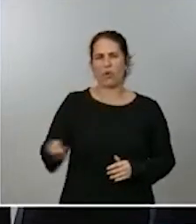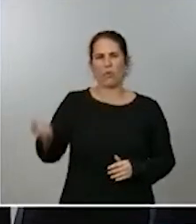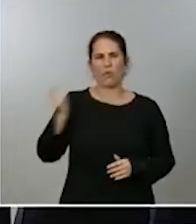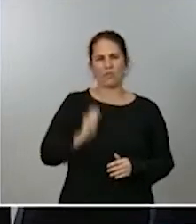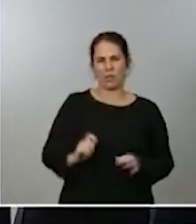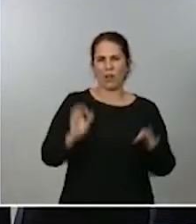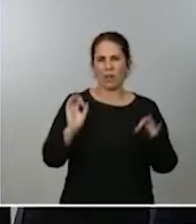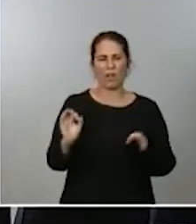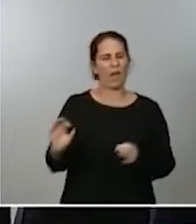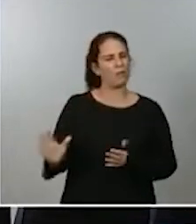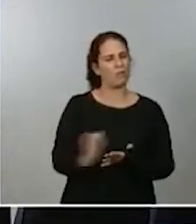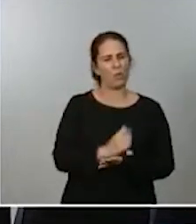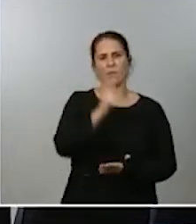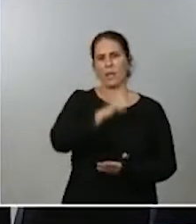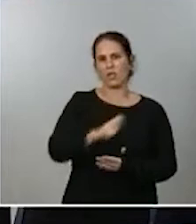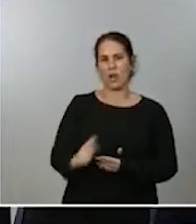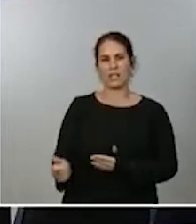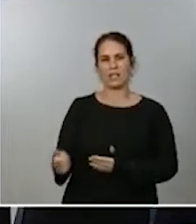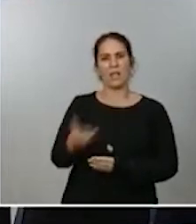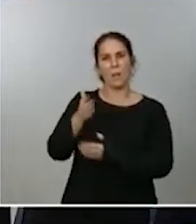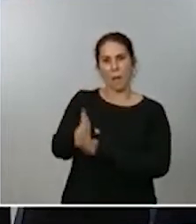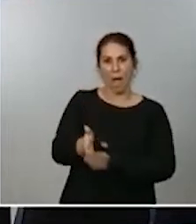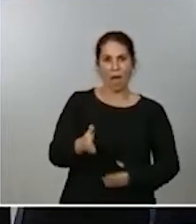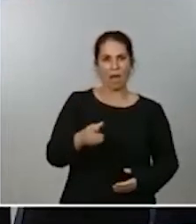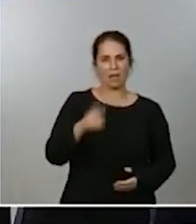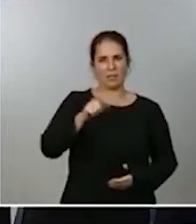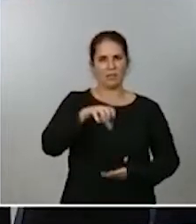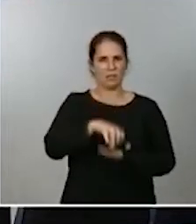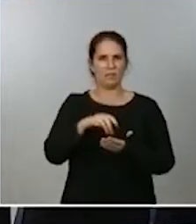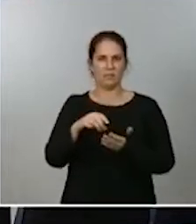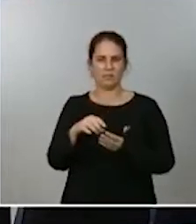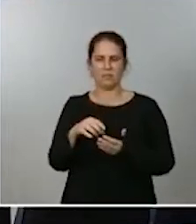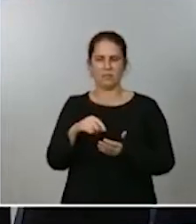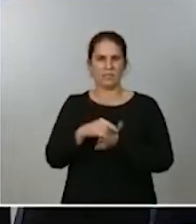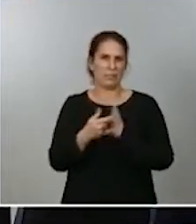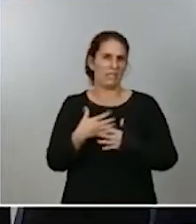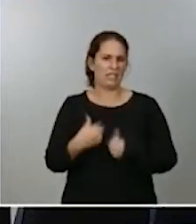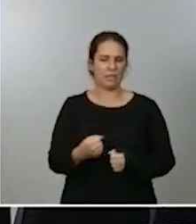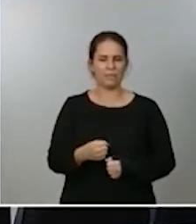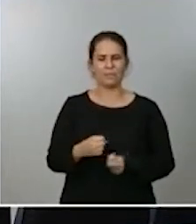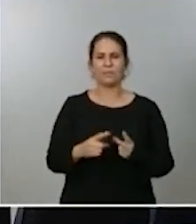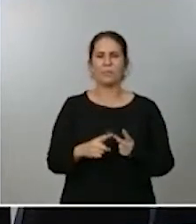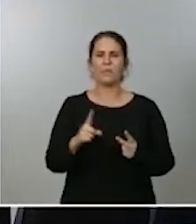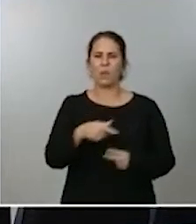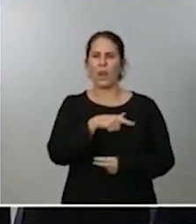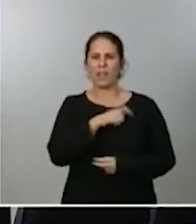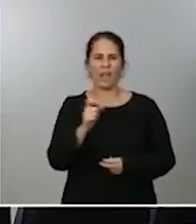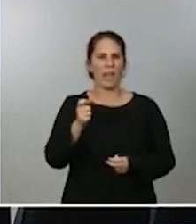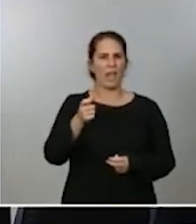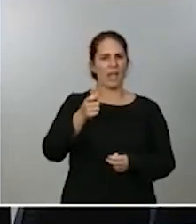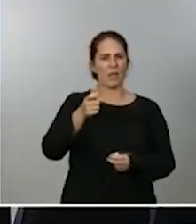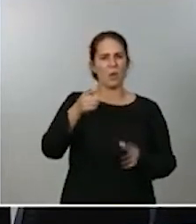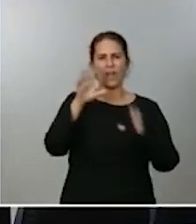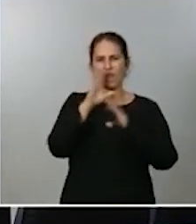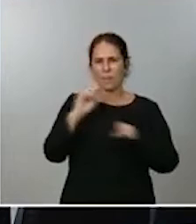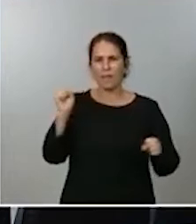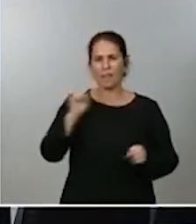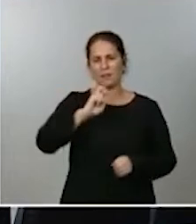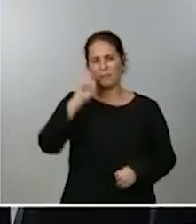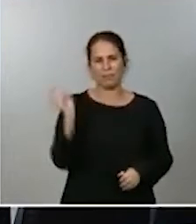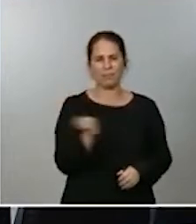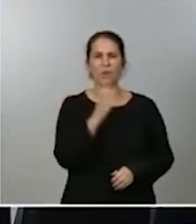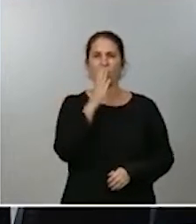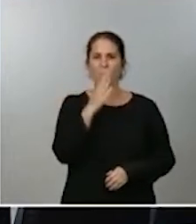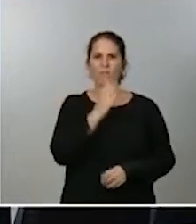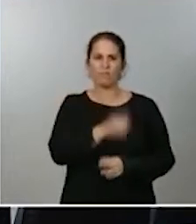las personas que acuden a nuestro sistema sanitario en segundo lugar a los cuerpos y fuerzas de seguridad del estado por hacer cumplir las normas por